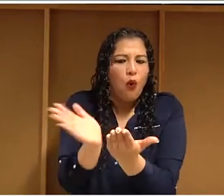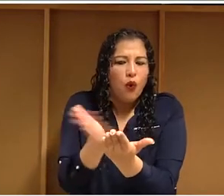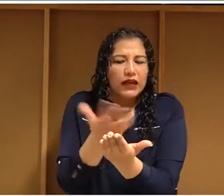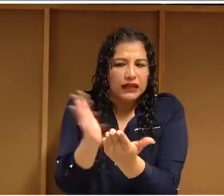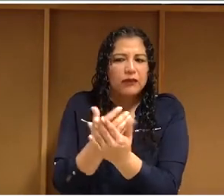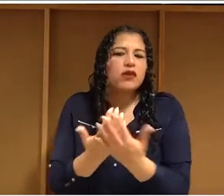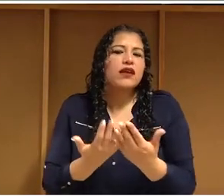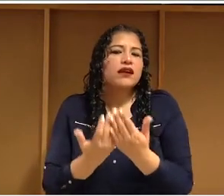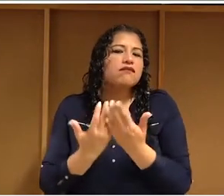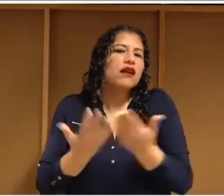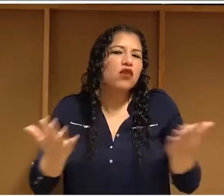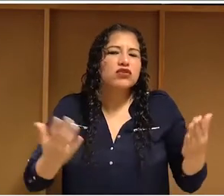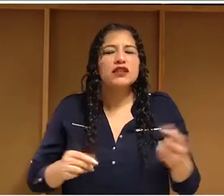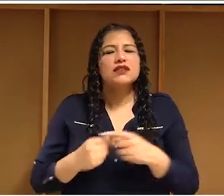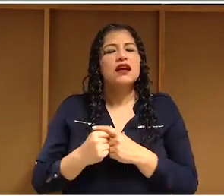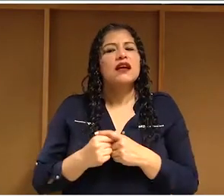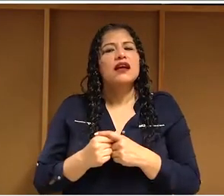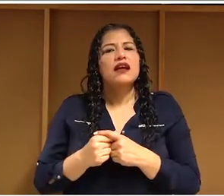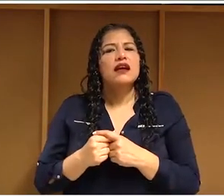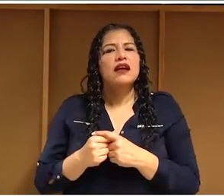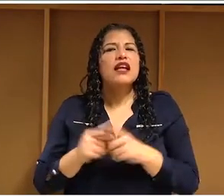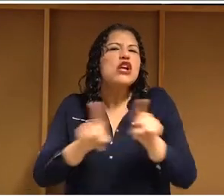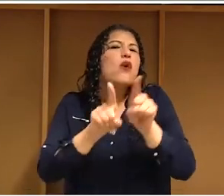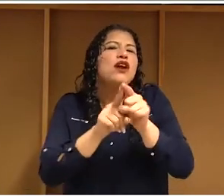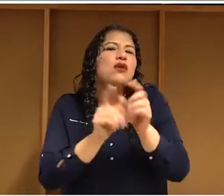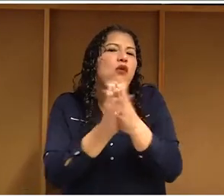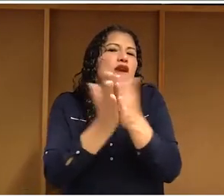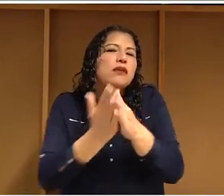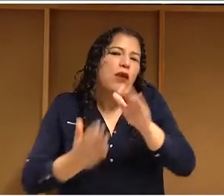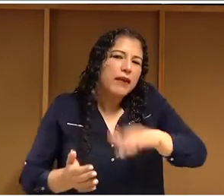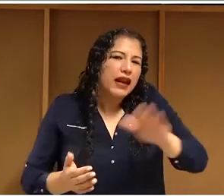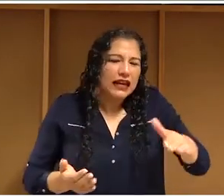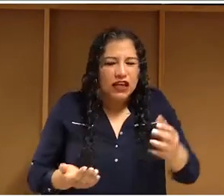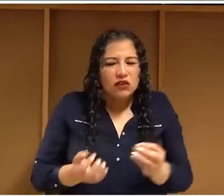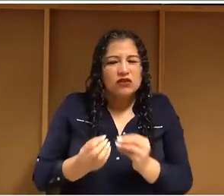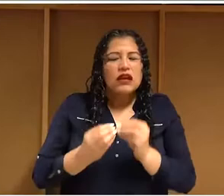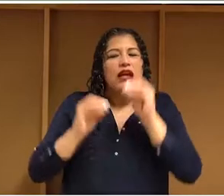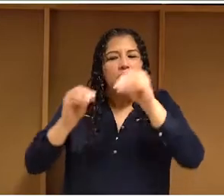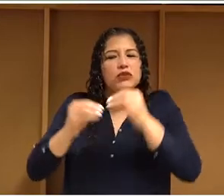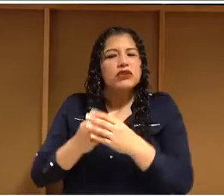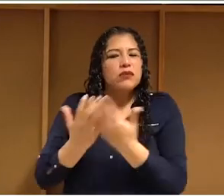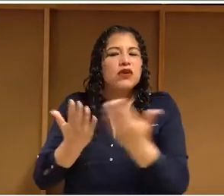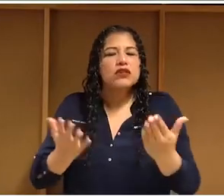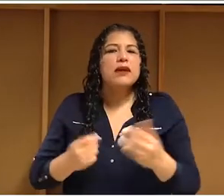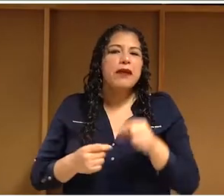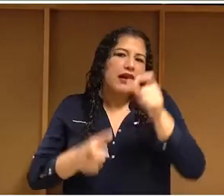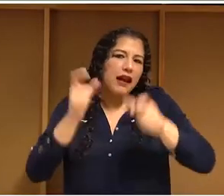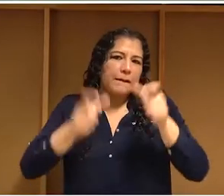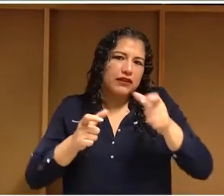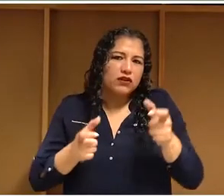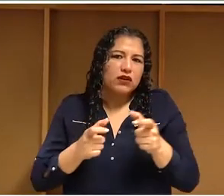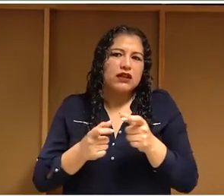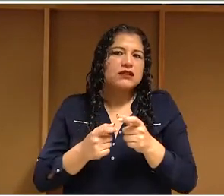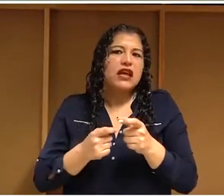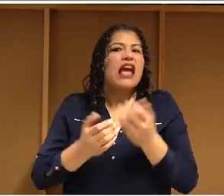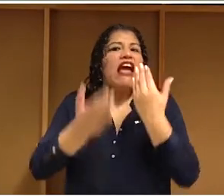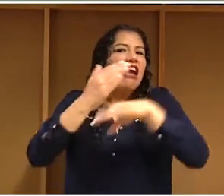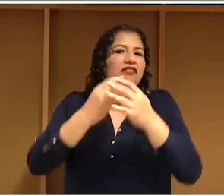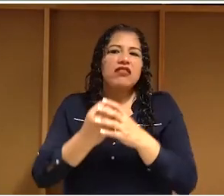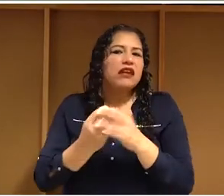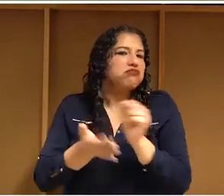colegio cuando nos íbamos en verano, está lleno de juegos, etc. Y es una aplicación gratuita.